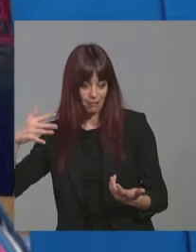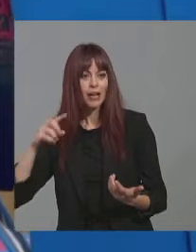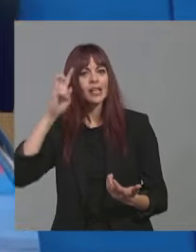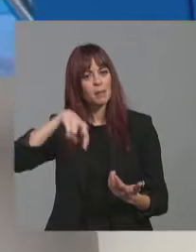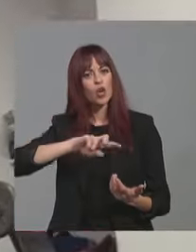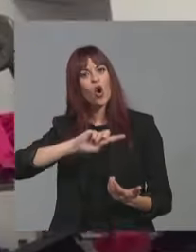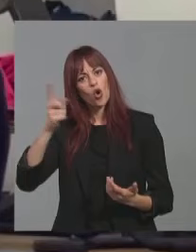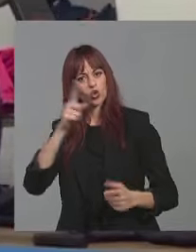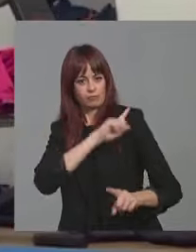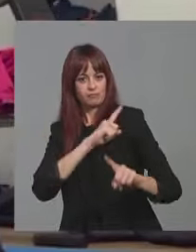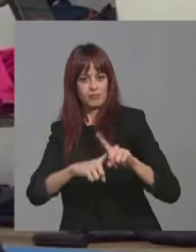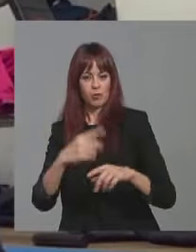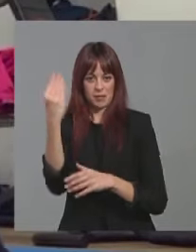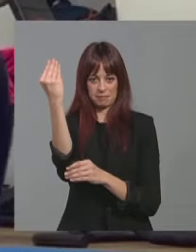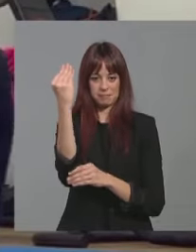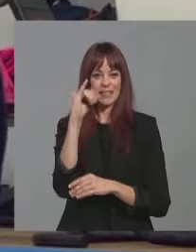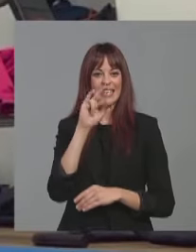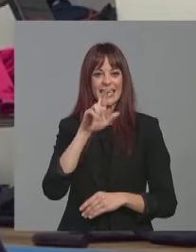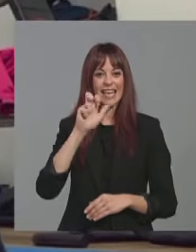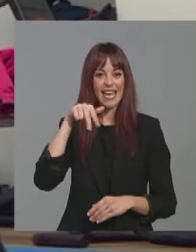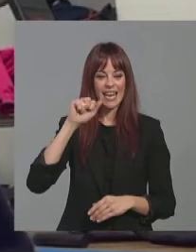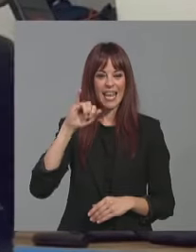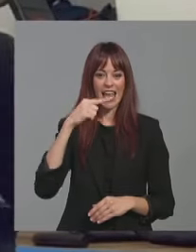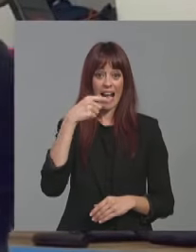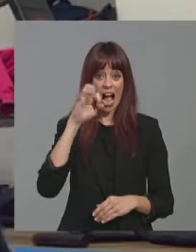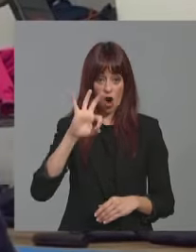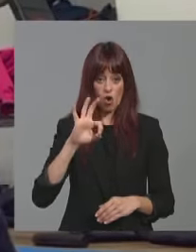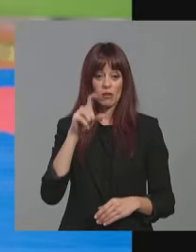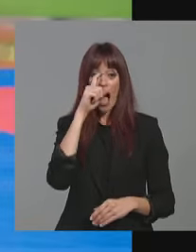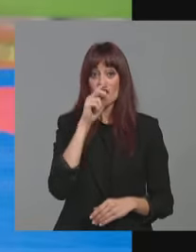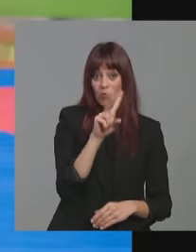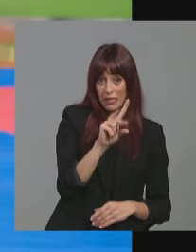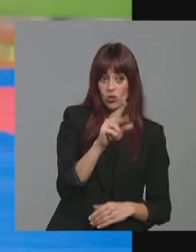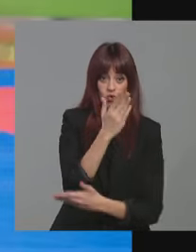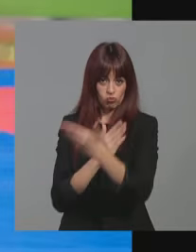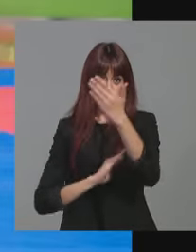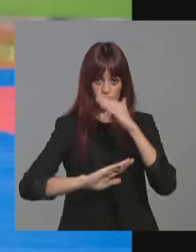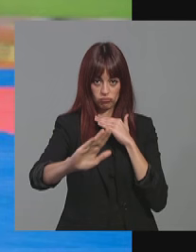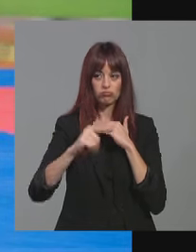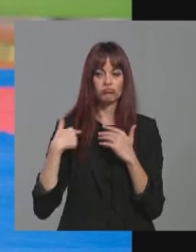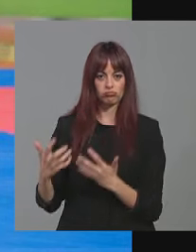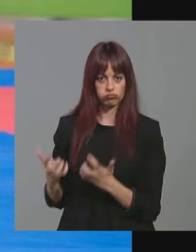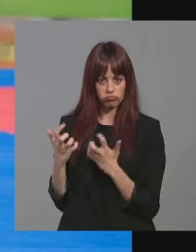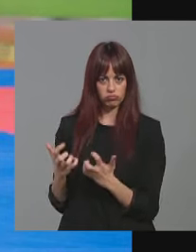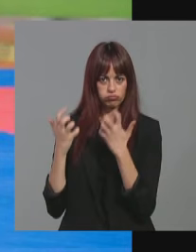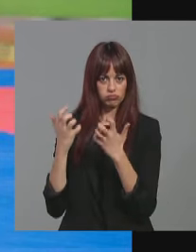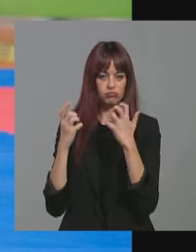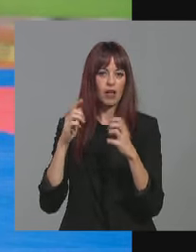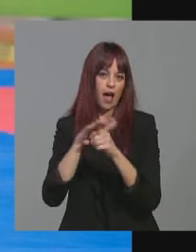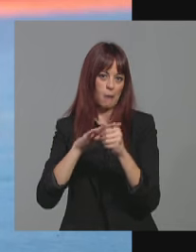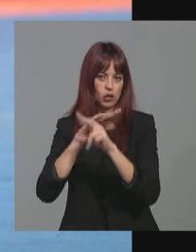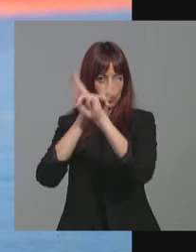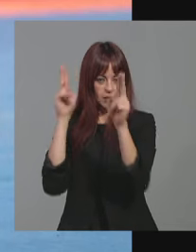figura deportiva. Se llama Irene Yao, una joven karateka de 21 años que ha venido ganando reconocimientos en el ámbito internacional.